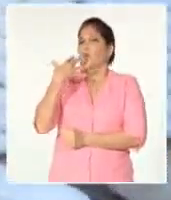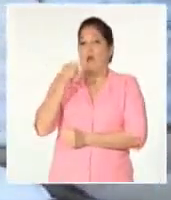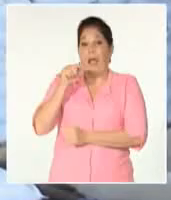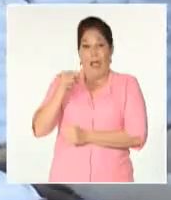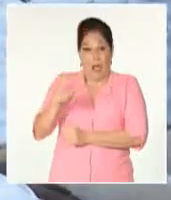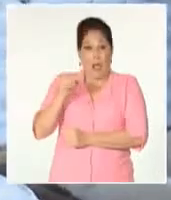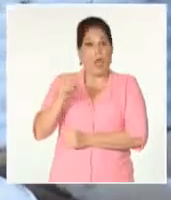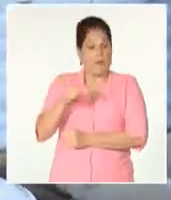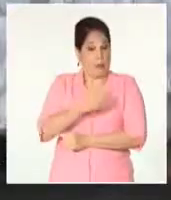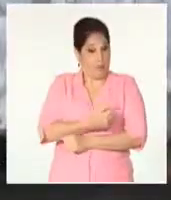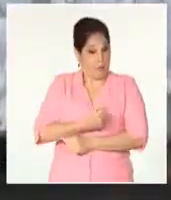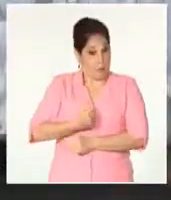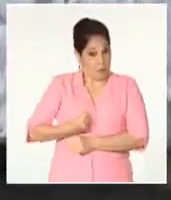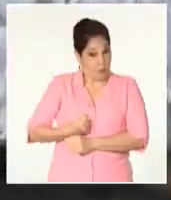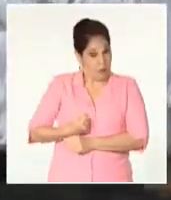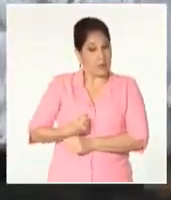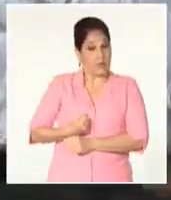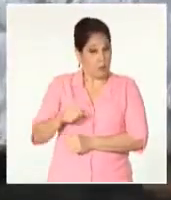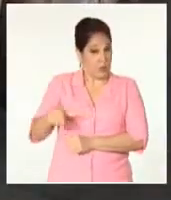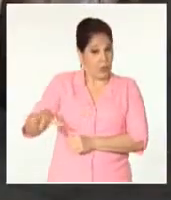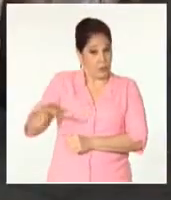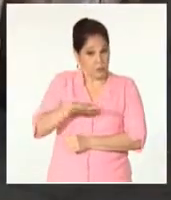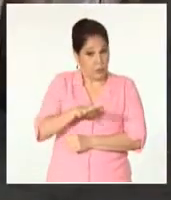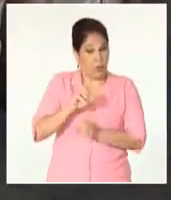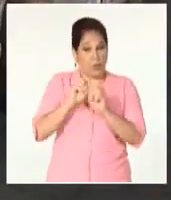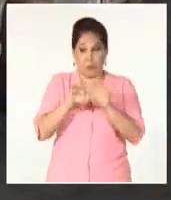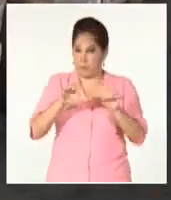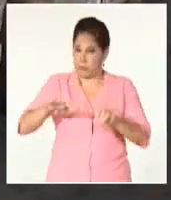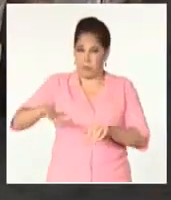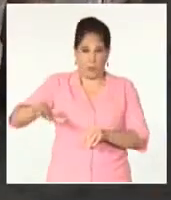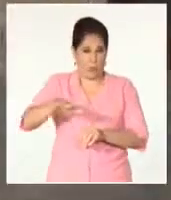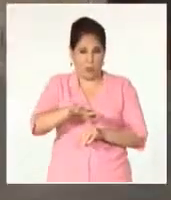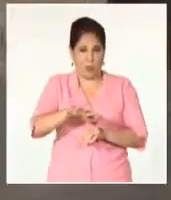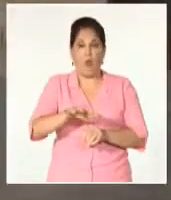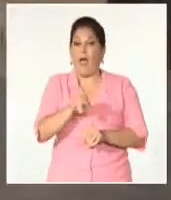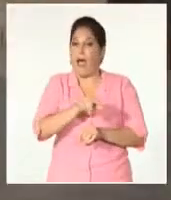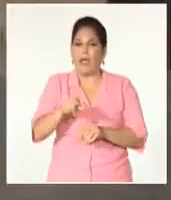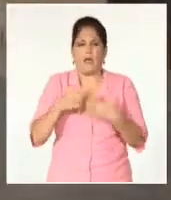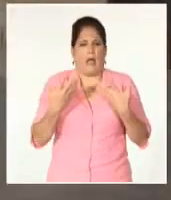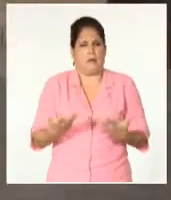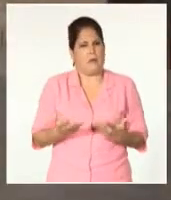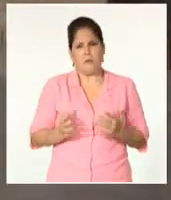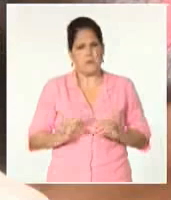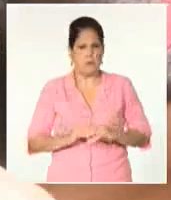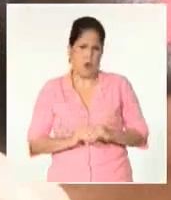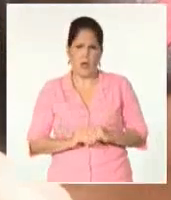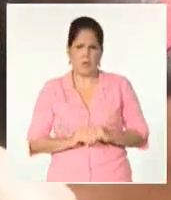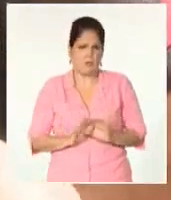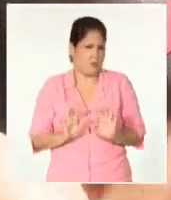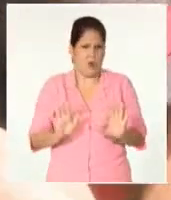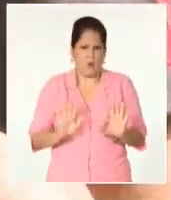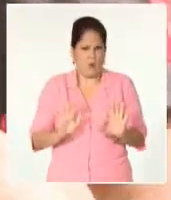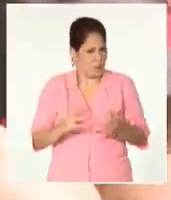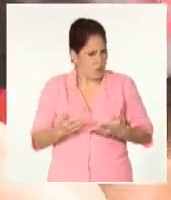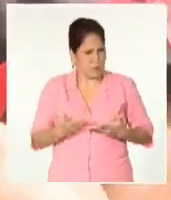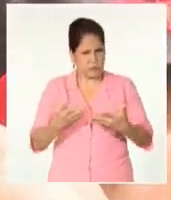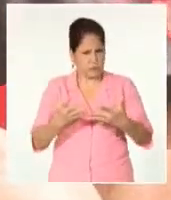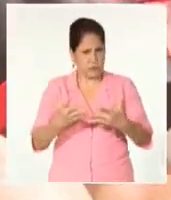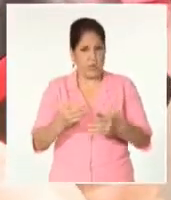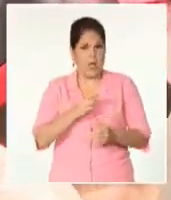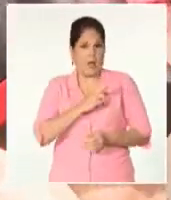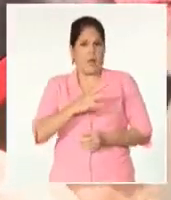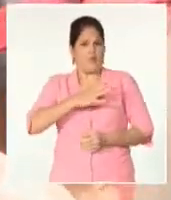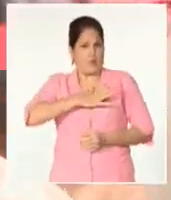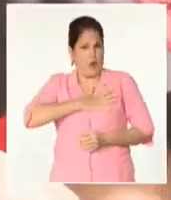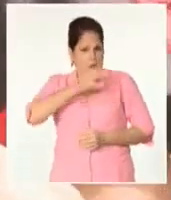que el valor del sacrificio y la incondicionalidad se multiplican y no dejan espacio al cansancio. Bueno, mi disposición es como cualquier revolucionario,